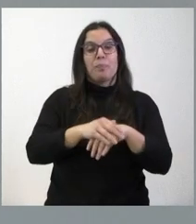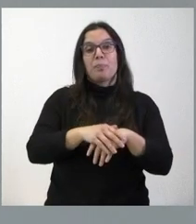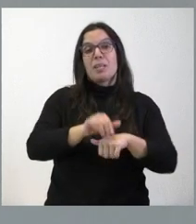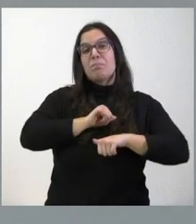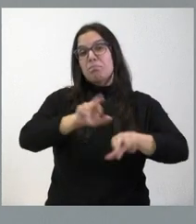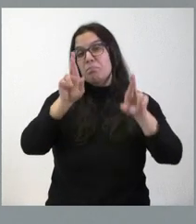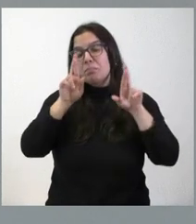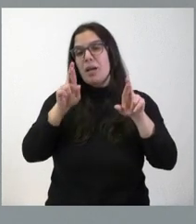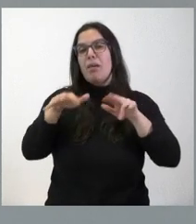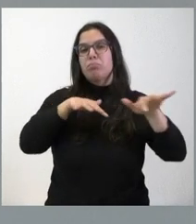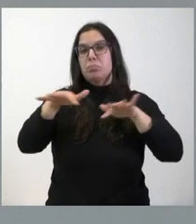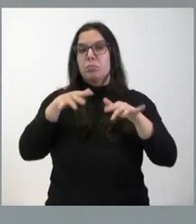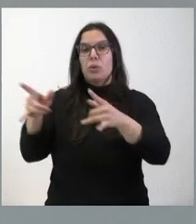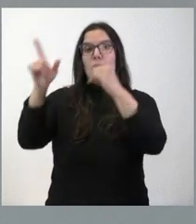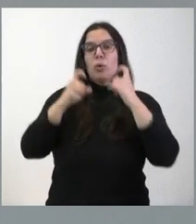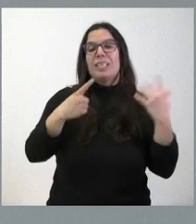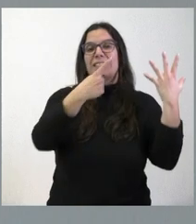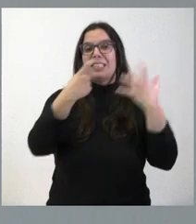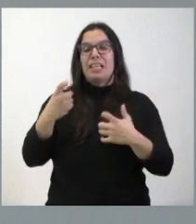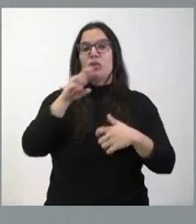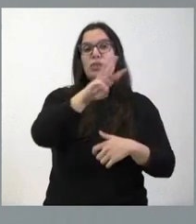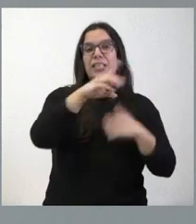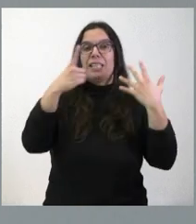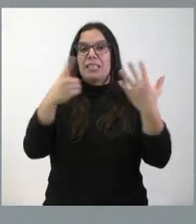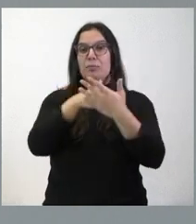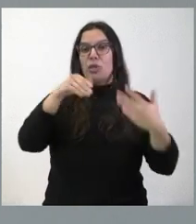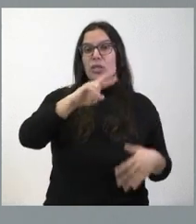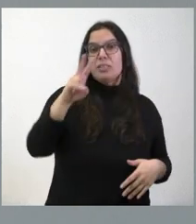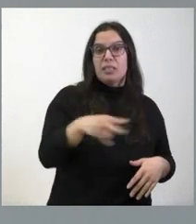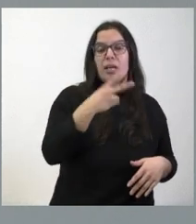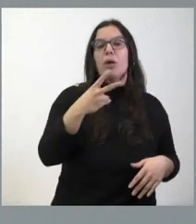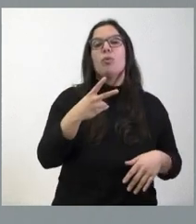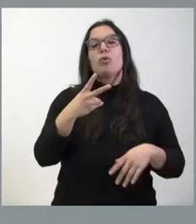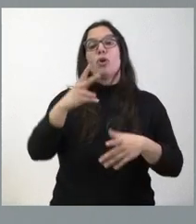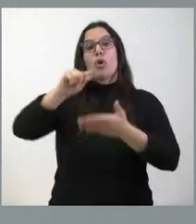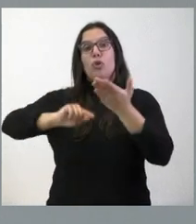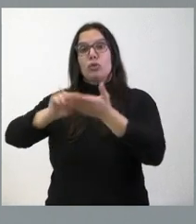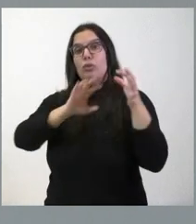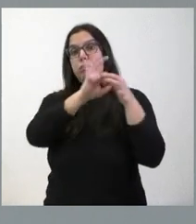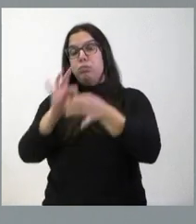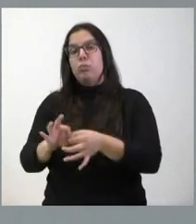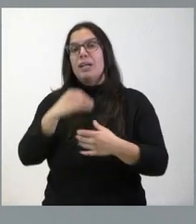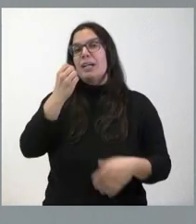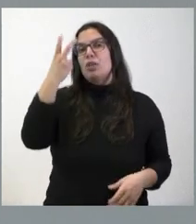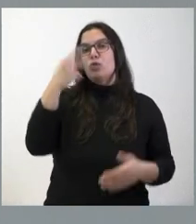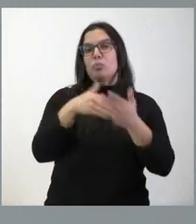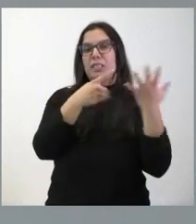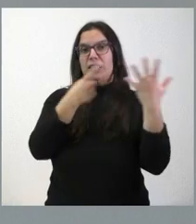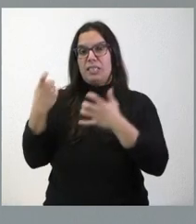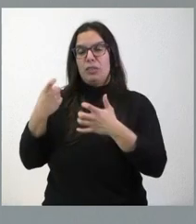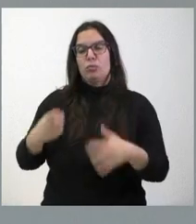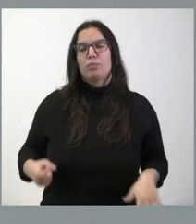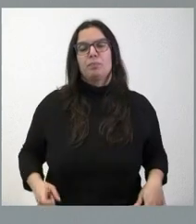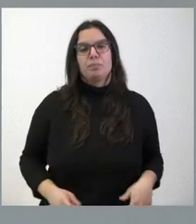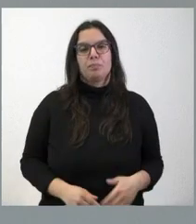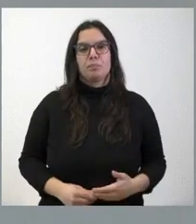movilizar con ello un total de 636 millones de euros y un empleo asociado de casi 2.600 puestos de